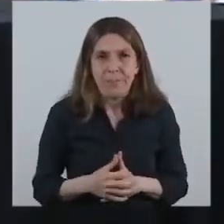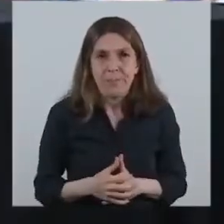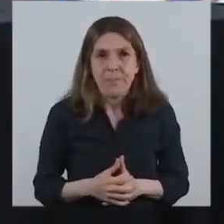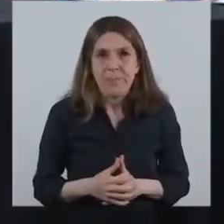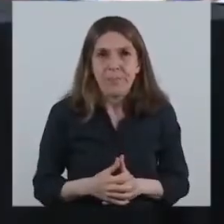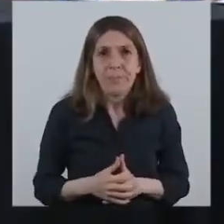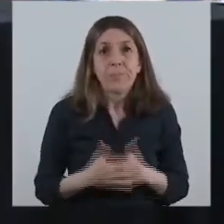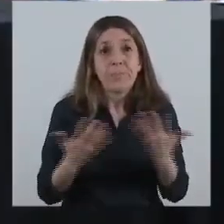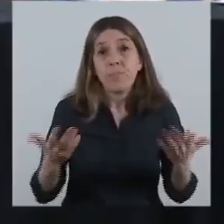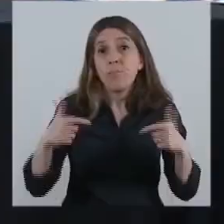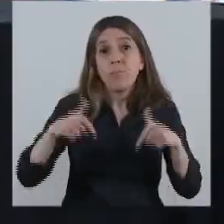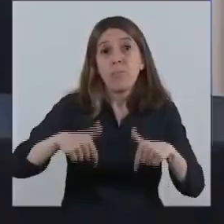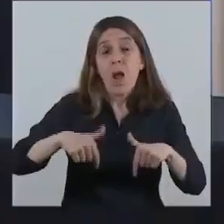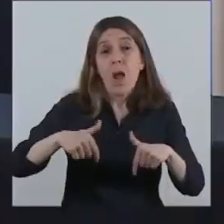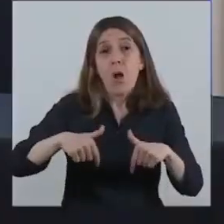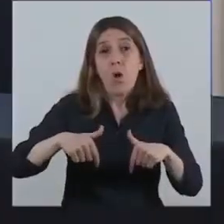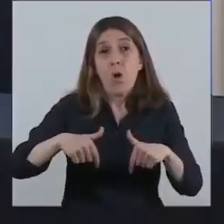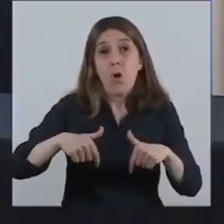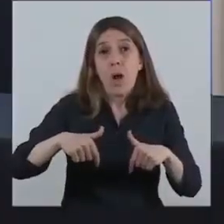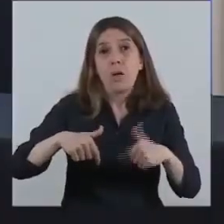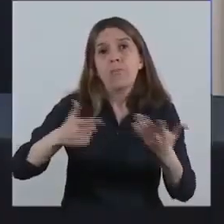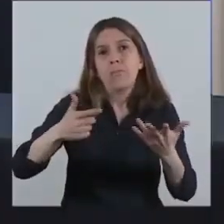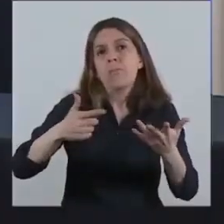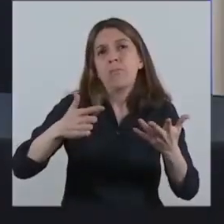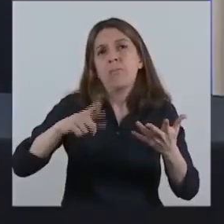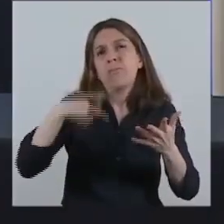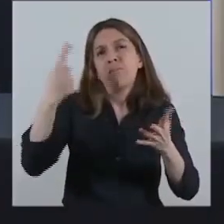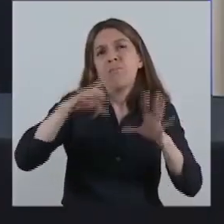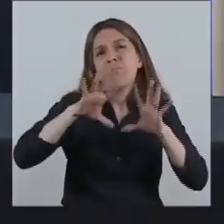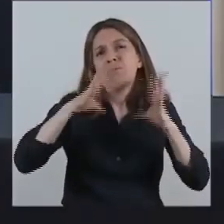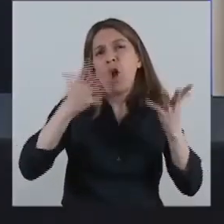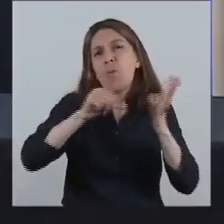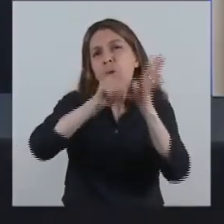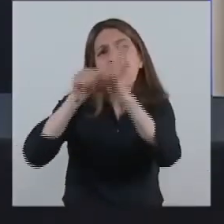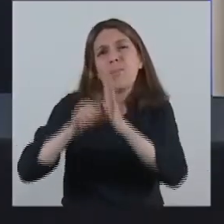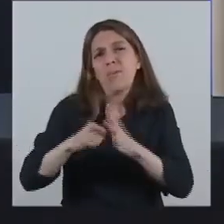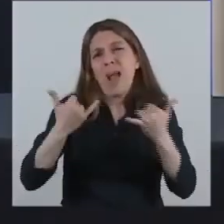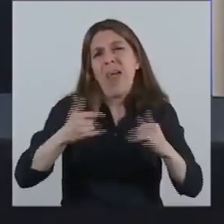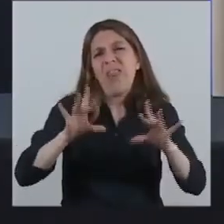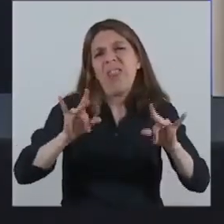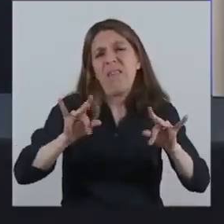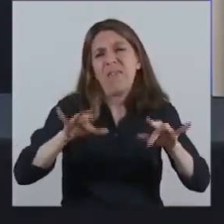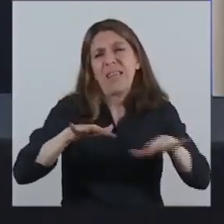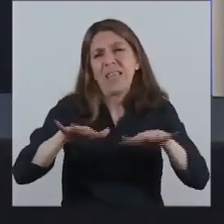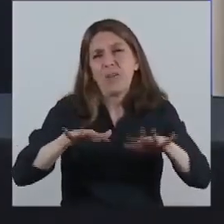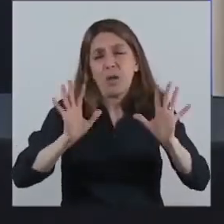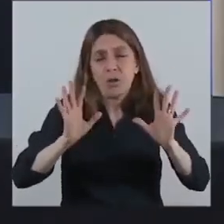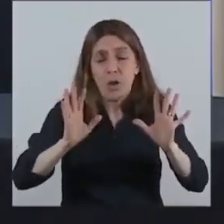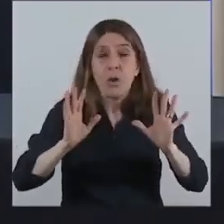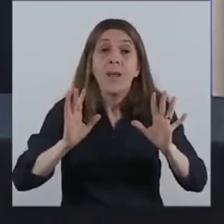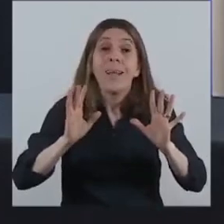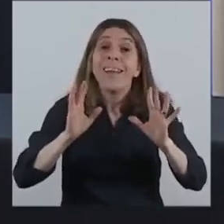Hoy estamos viendo en todo el mundo una situación que claramente es dura pero que al mismo tiempo